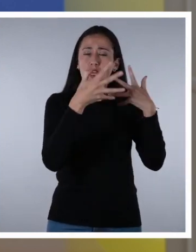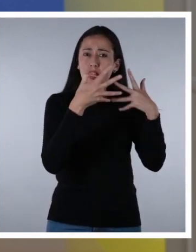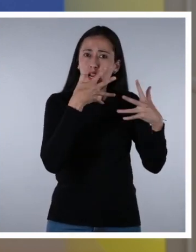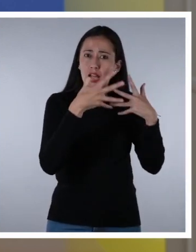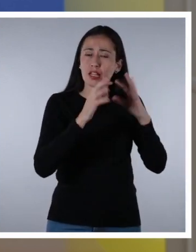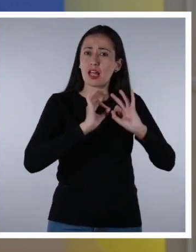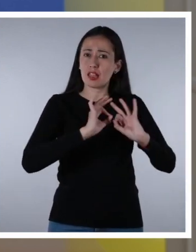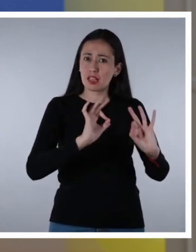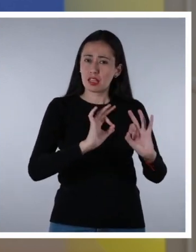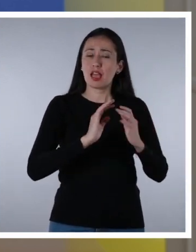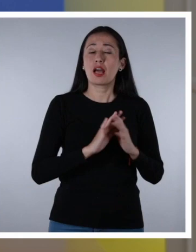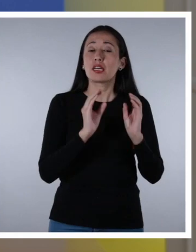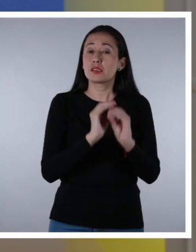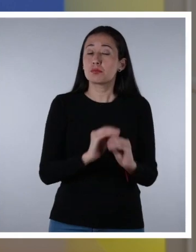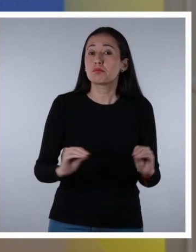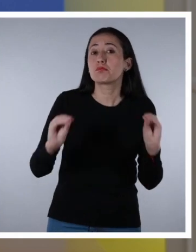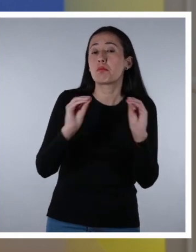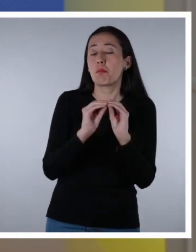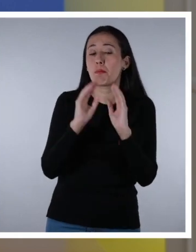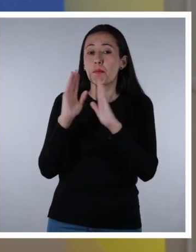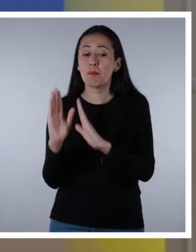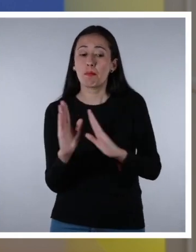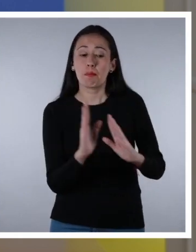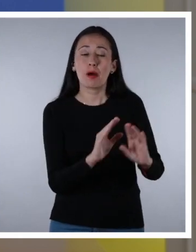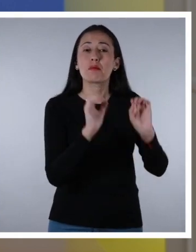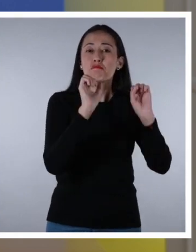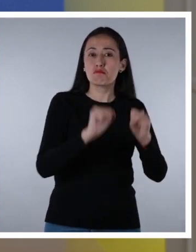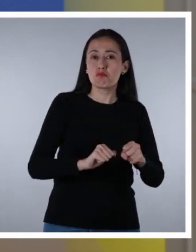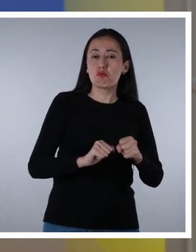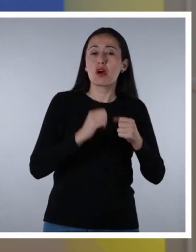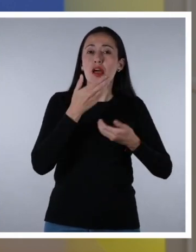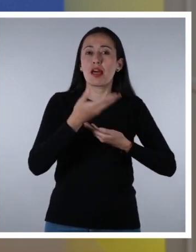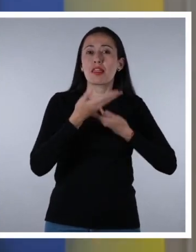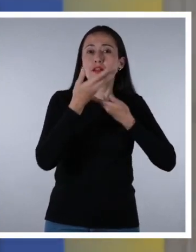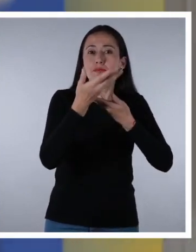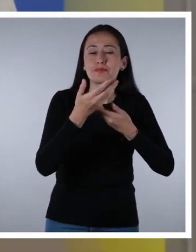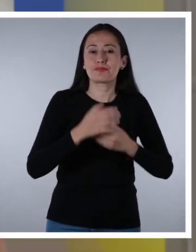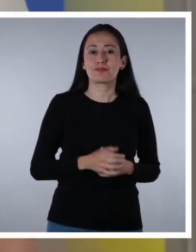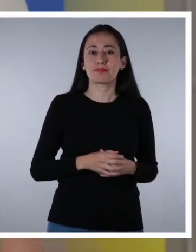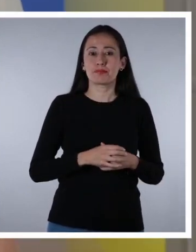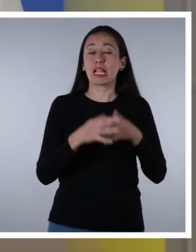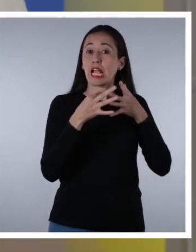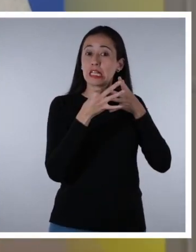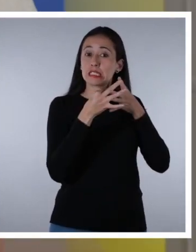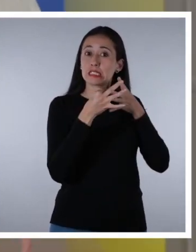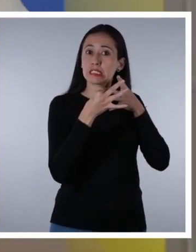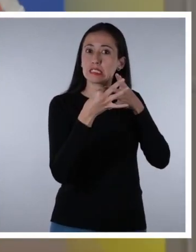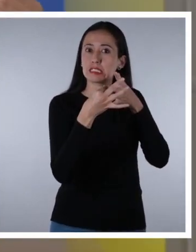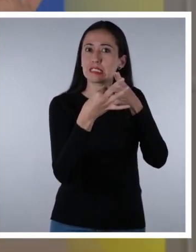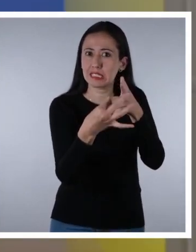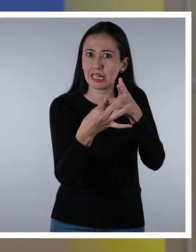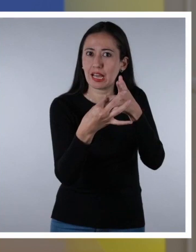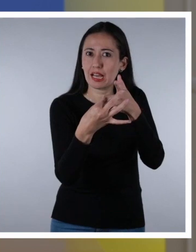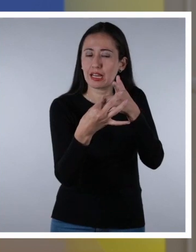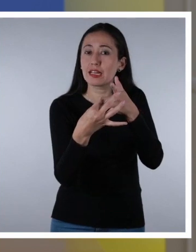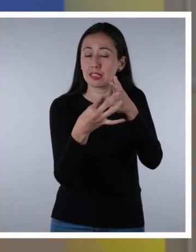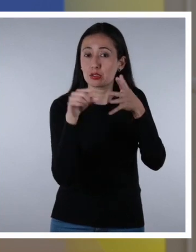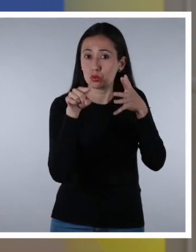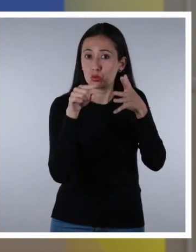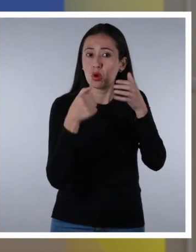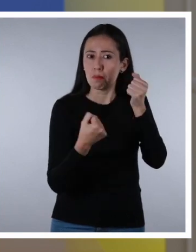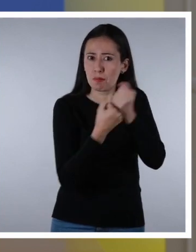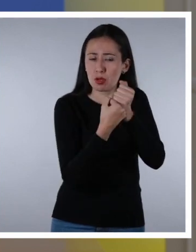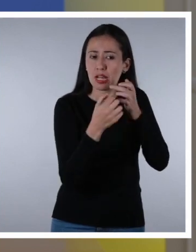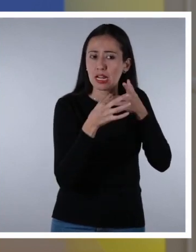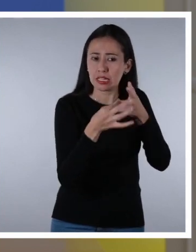en la prevención y, sobre todo, con que puedas transmitir empatía. Guía hacia la toma de decisiones